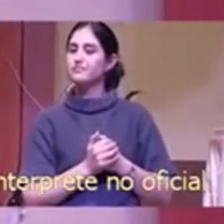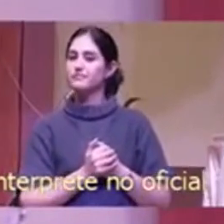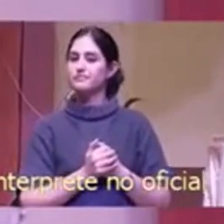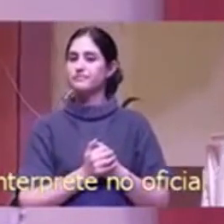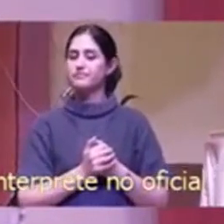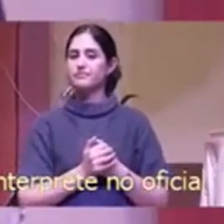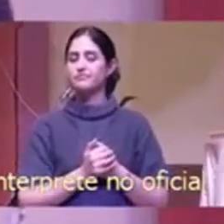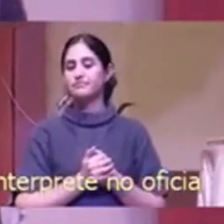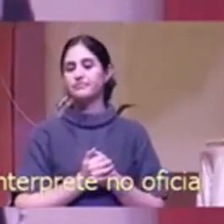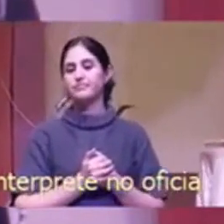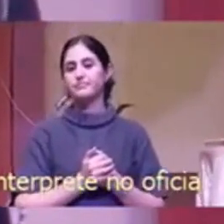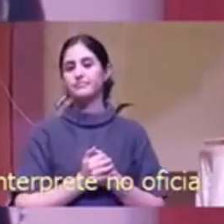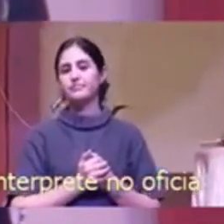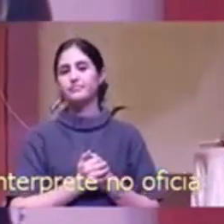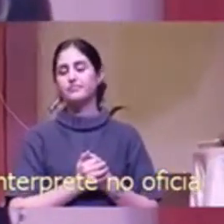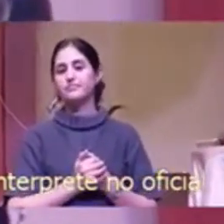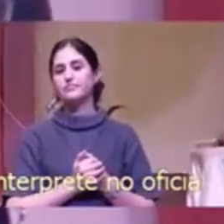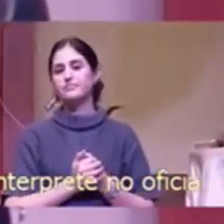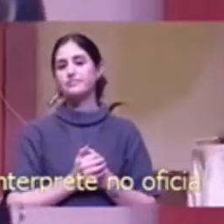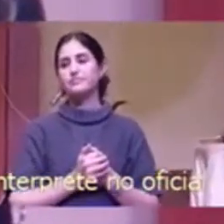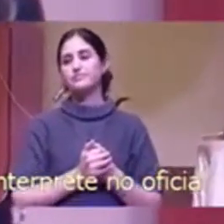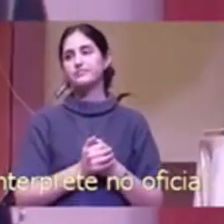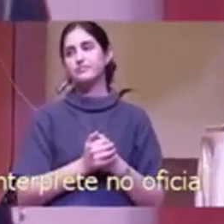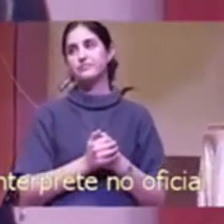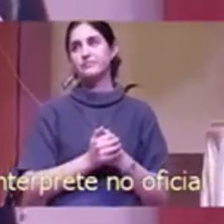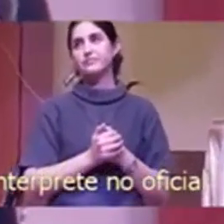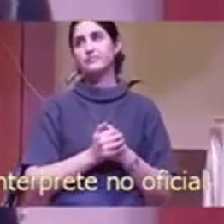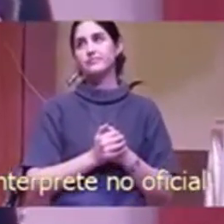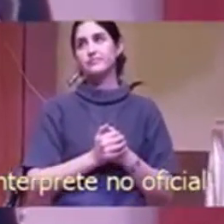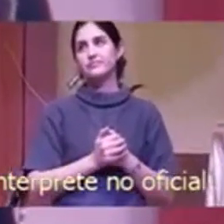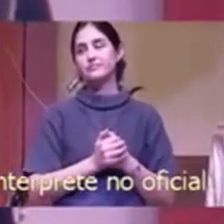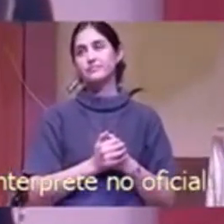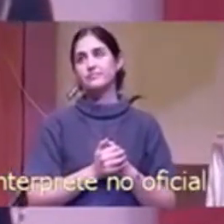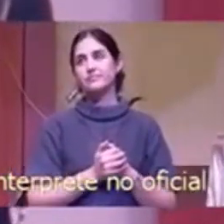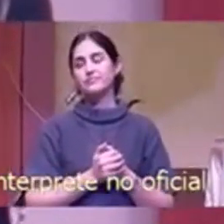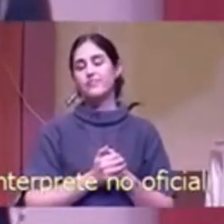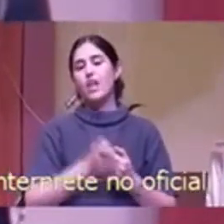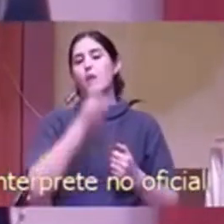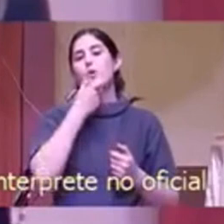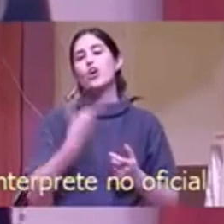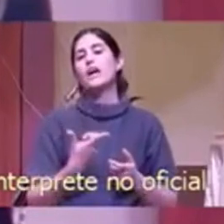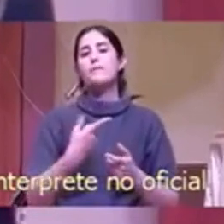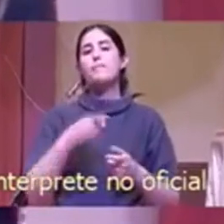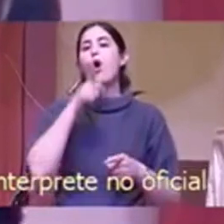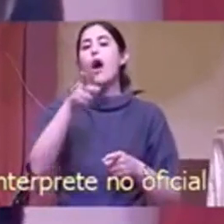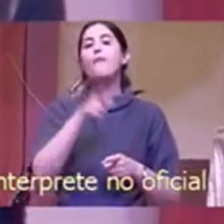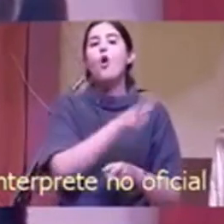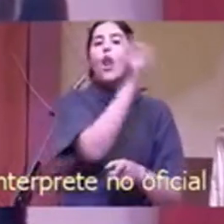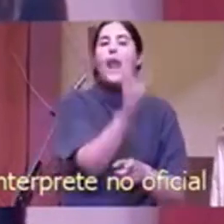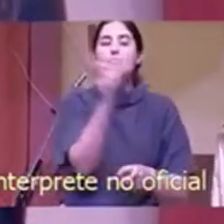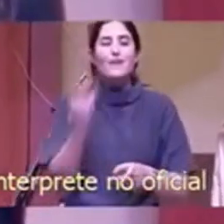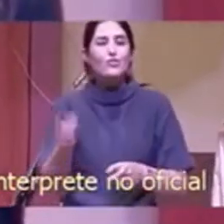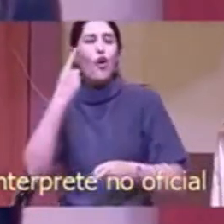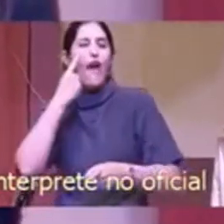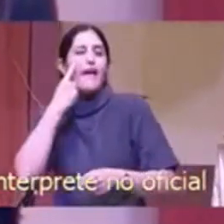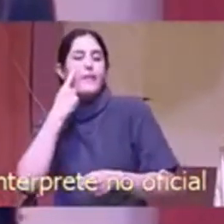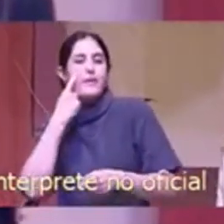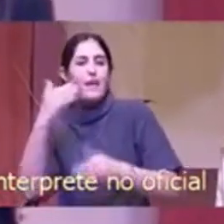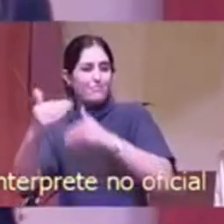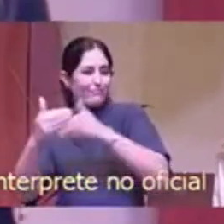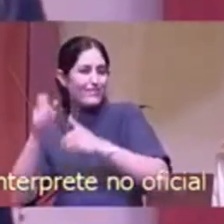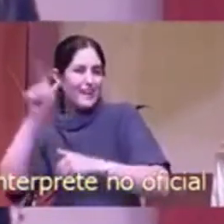son influenciados por la temperatura espiritual de los que están alrededor tuyo. ¿O simplemente